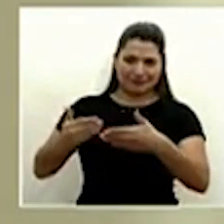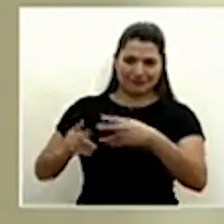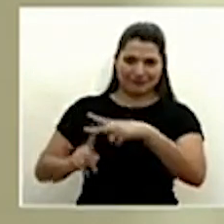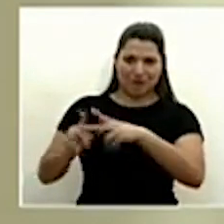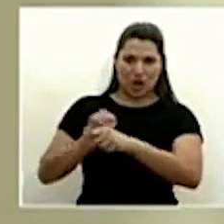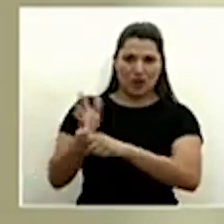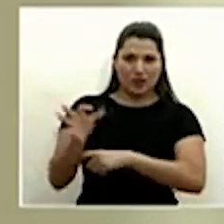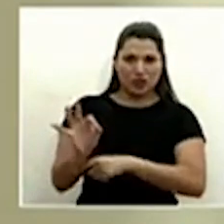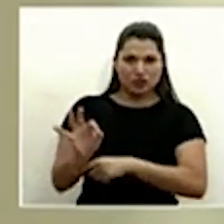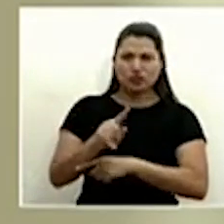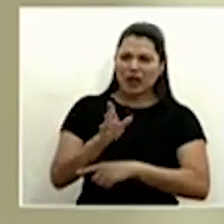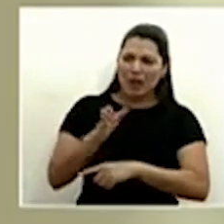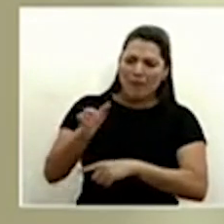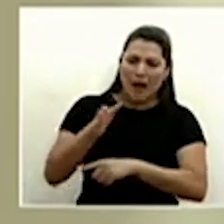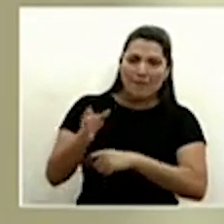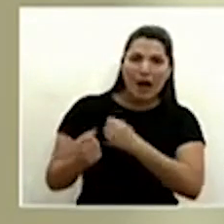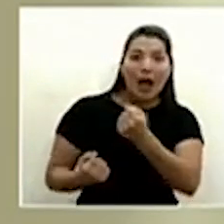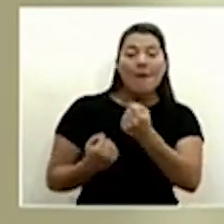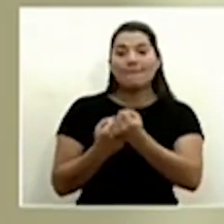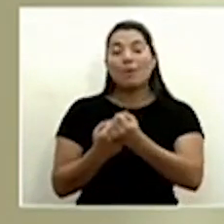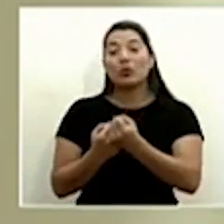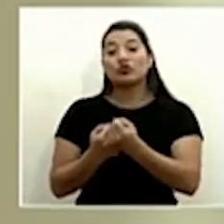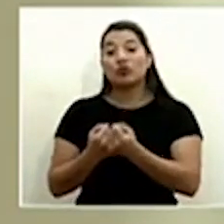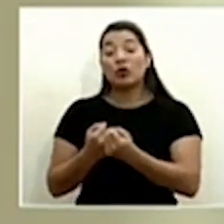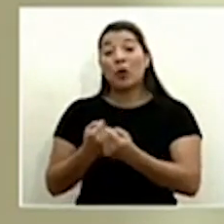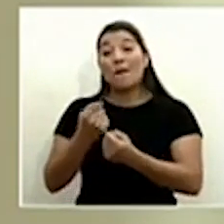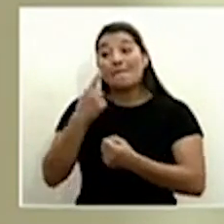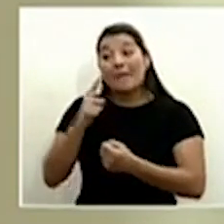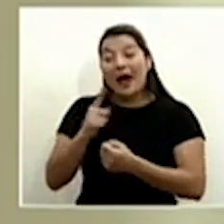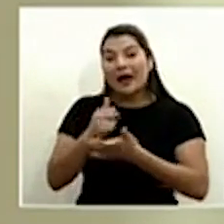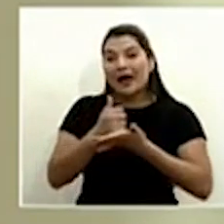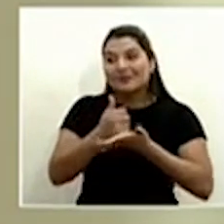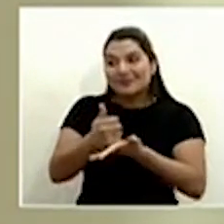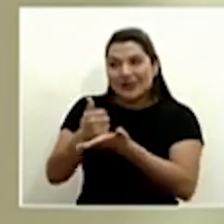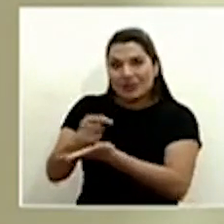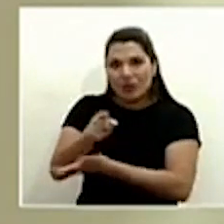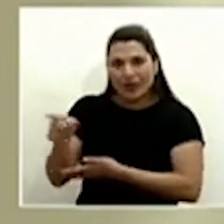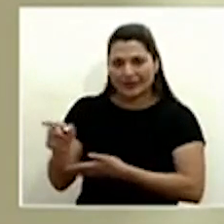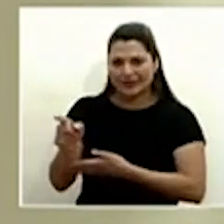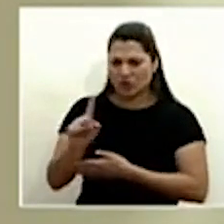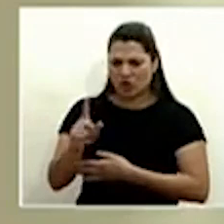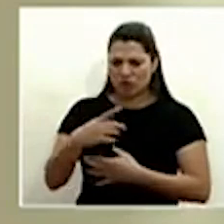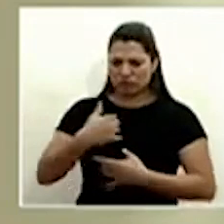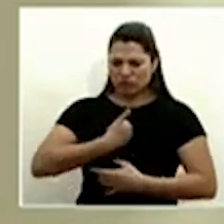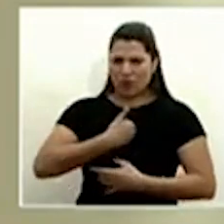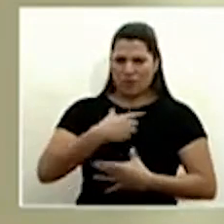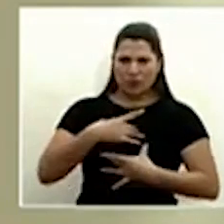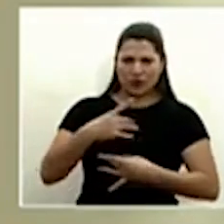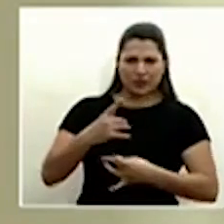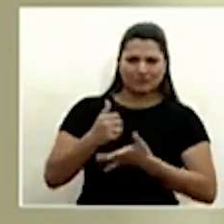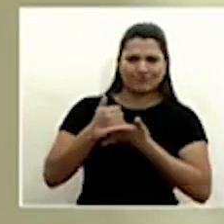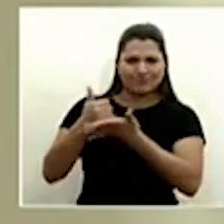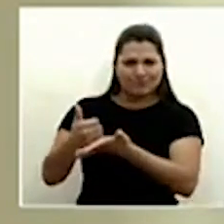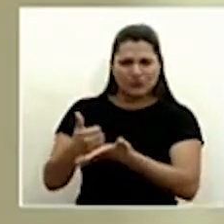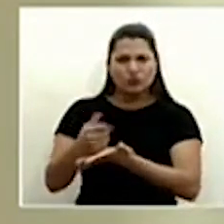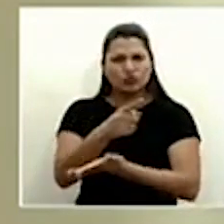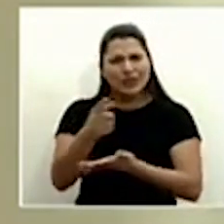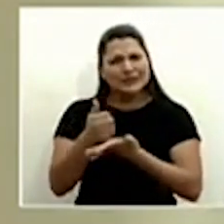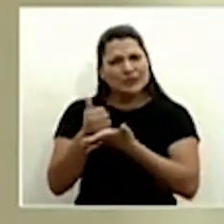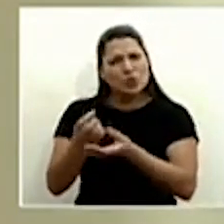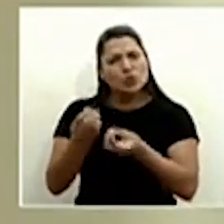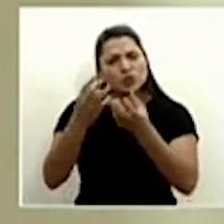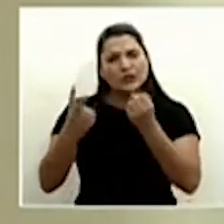a quienes ponen el interés común por encima de los intereses particulares y con su talento tantas veces han contribuido a muchas causas. Nos